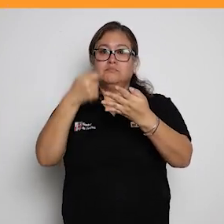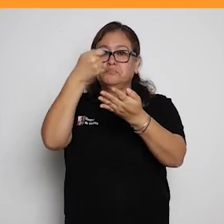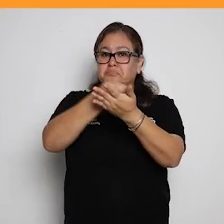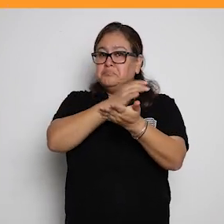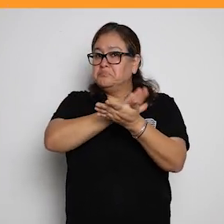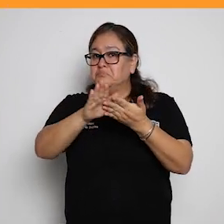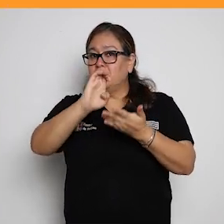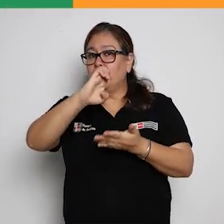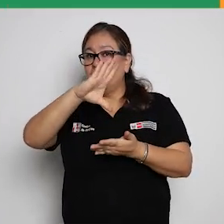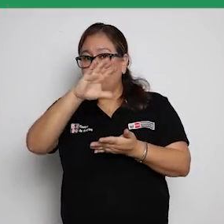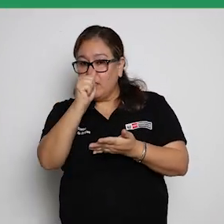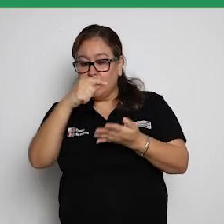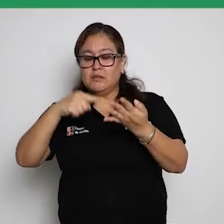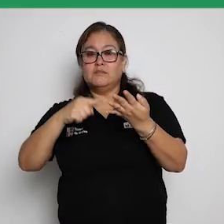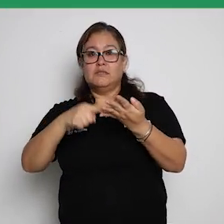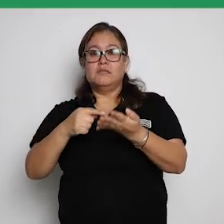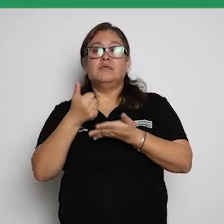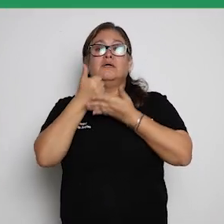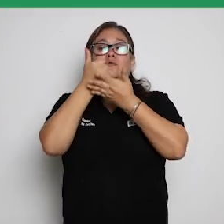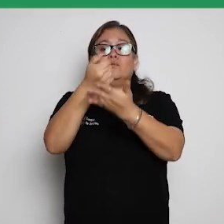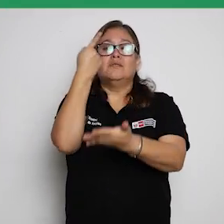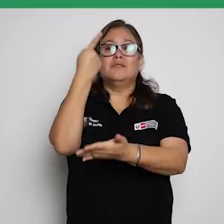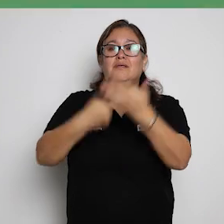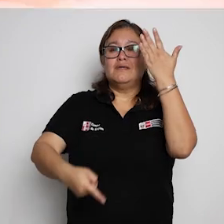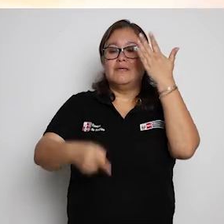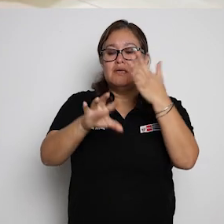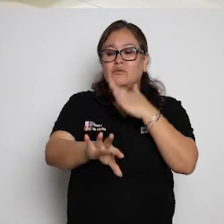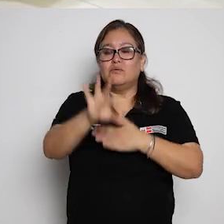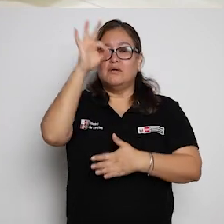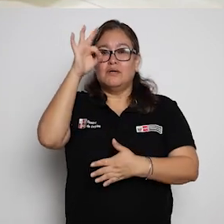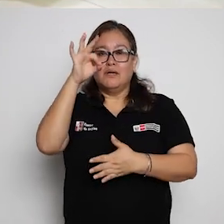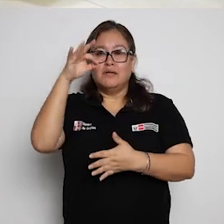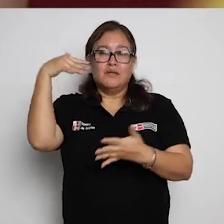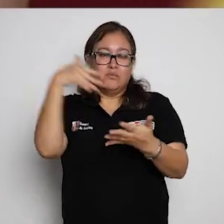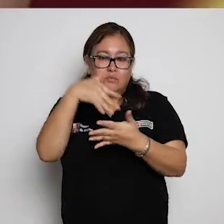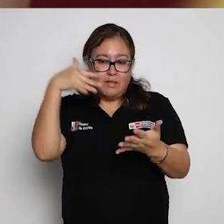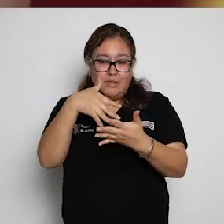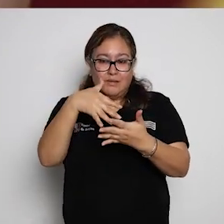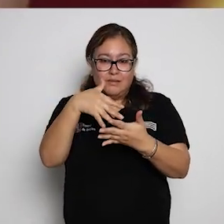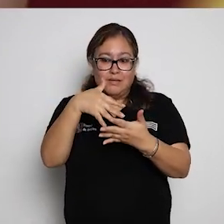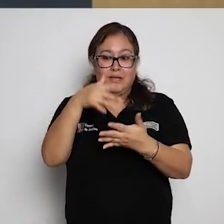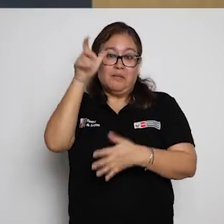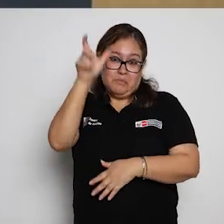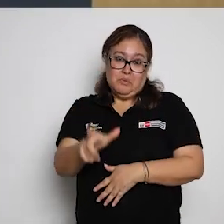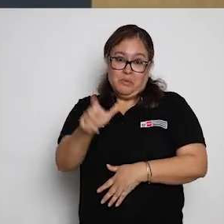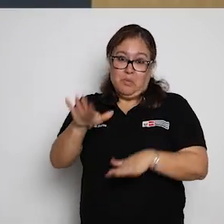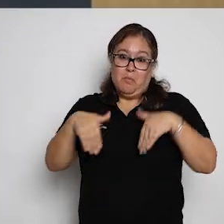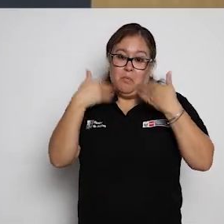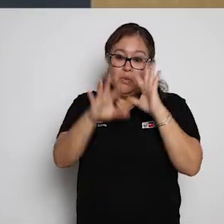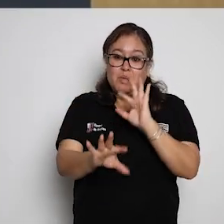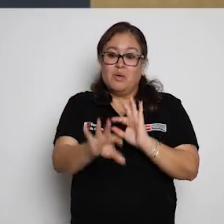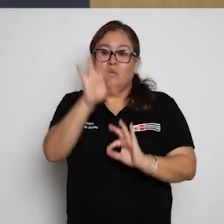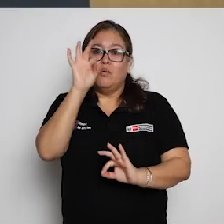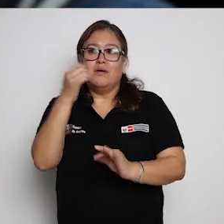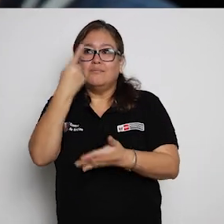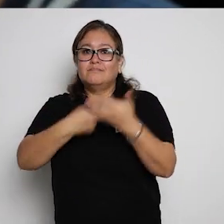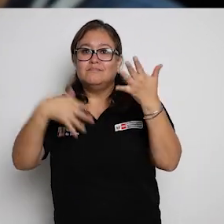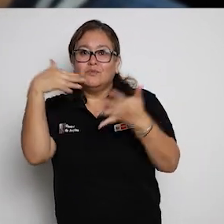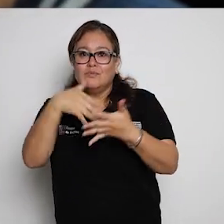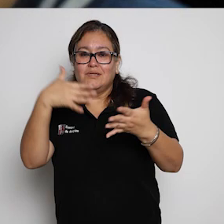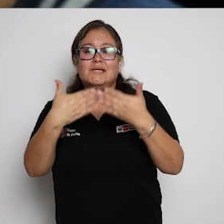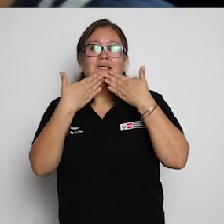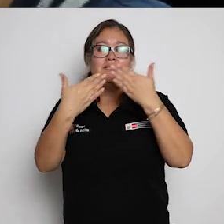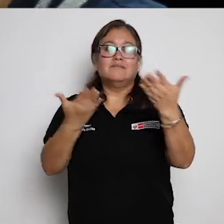Financiamiento y Becas, y Apoyo Vocacional, donde el usuario podrá descubrir su vocación gracias al Servicio de